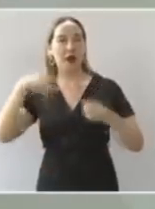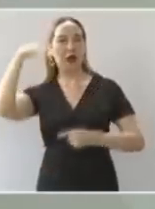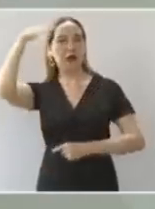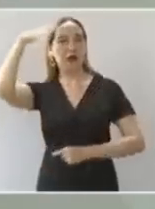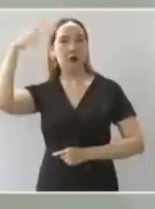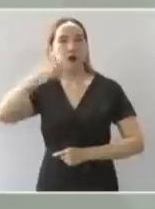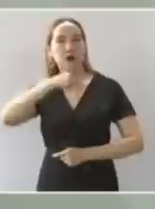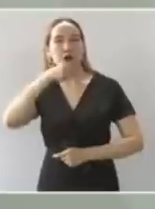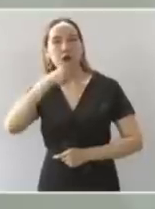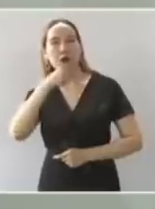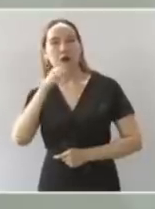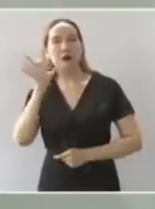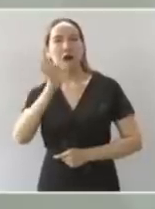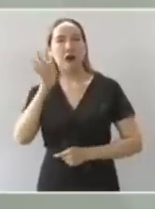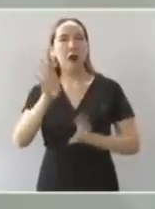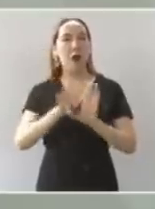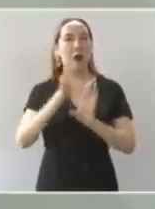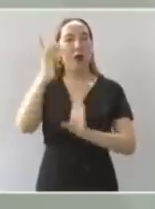duerme mucho.